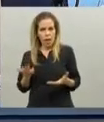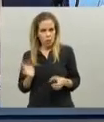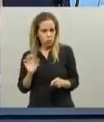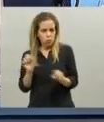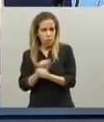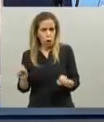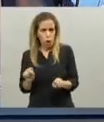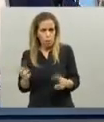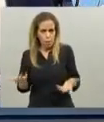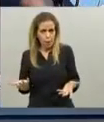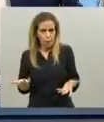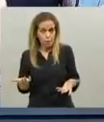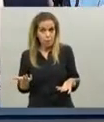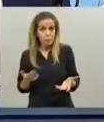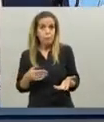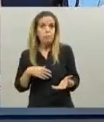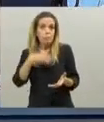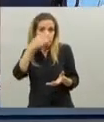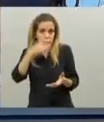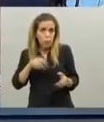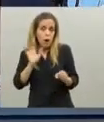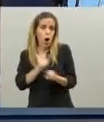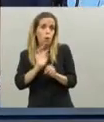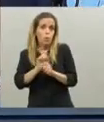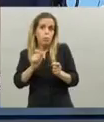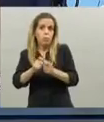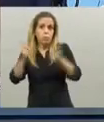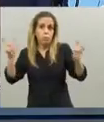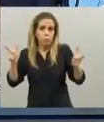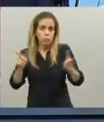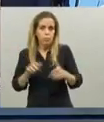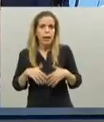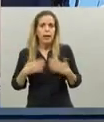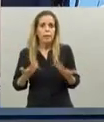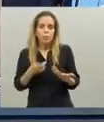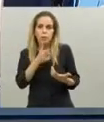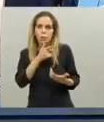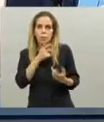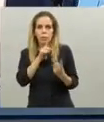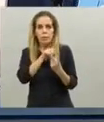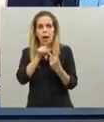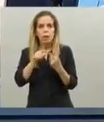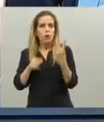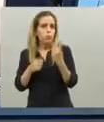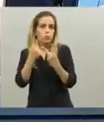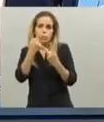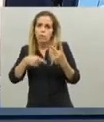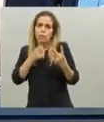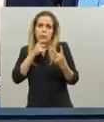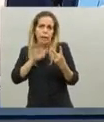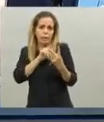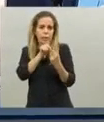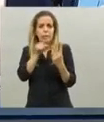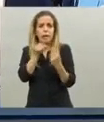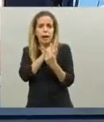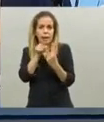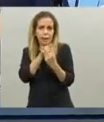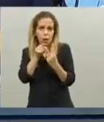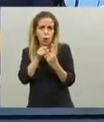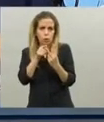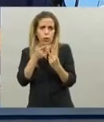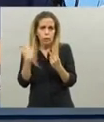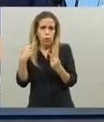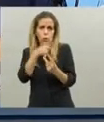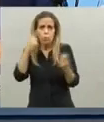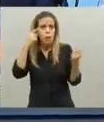sorpresiva y después aparece como un brote entonces creo que hay dos reglas simples que en esto nos estuvimos poniendo de acuerdo